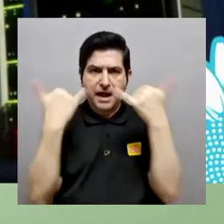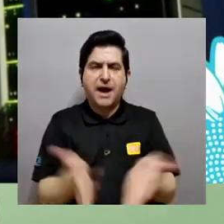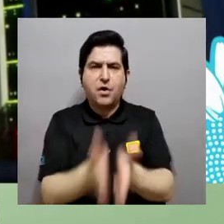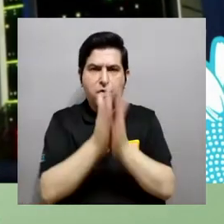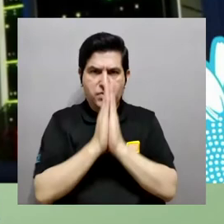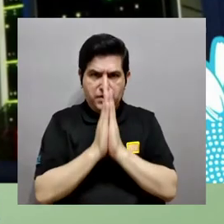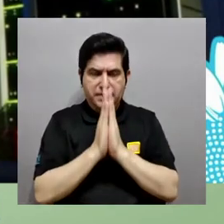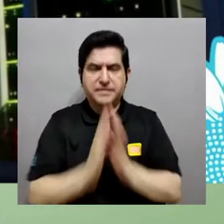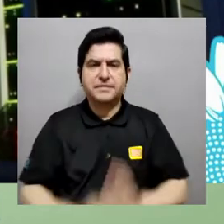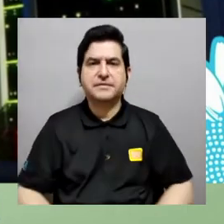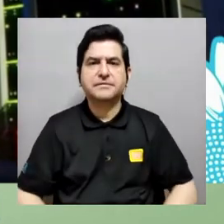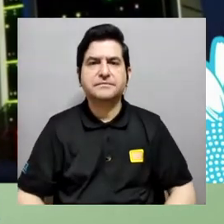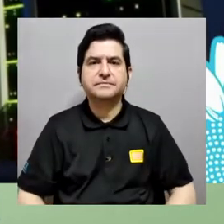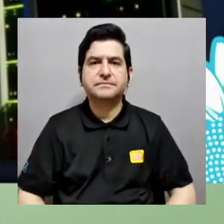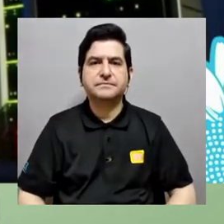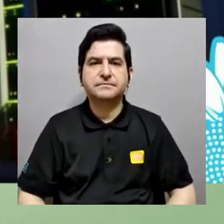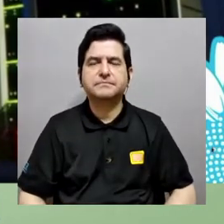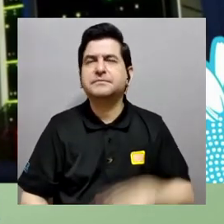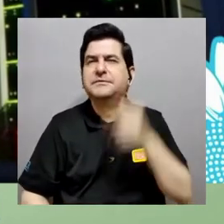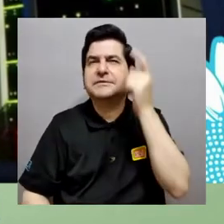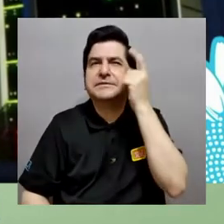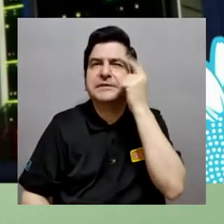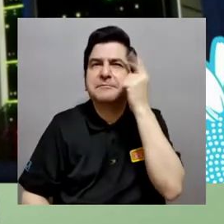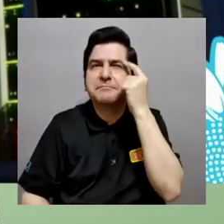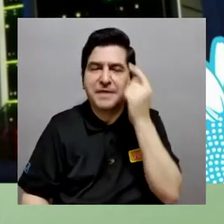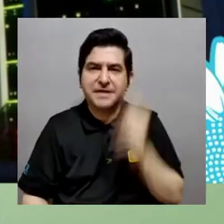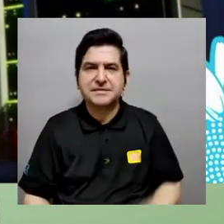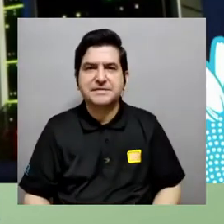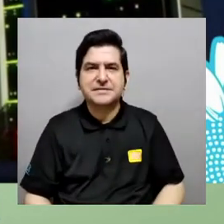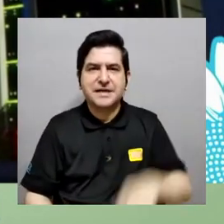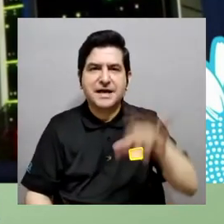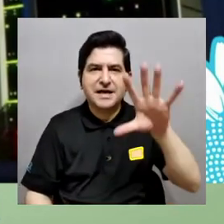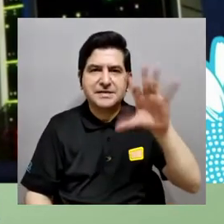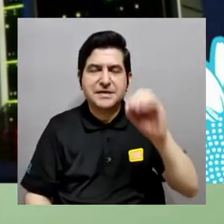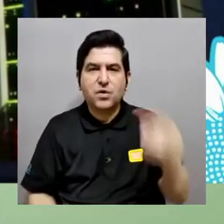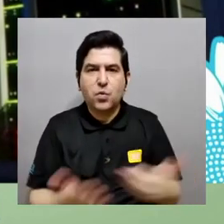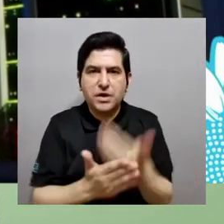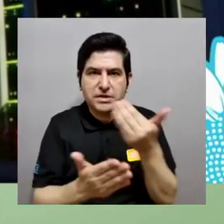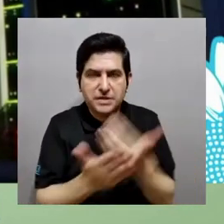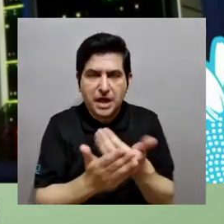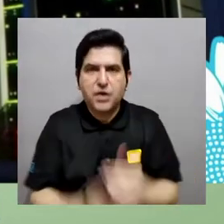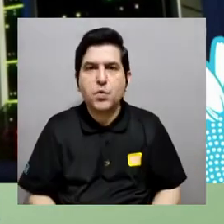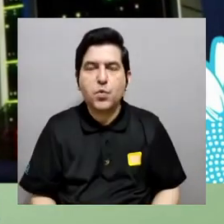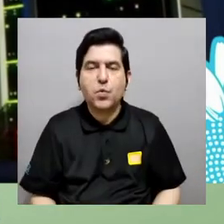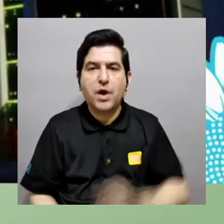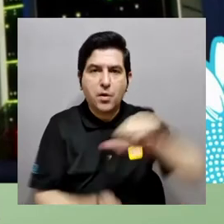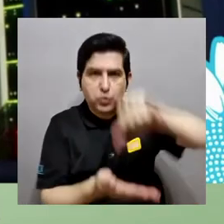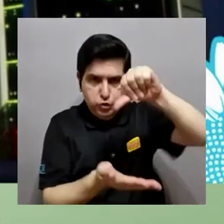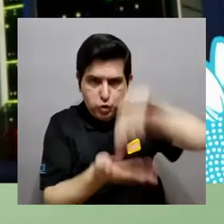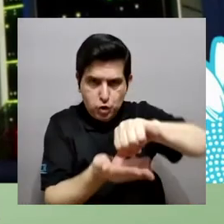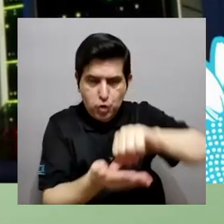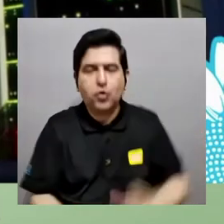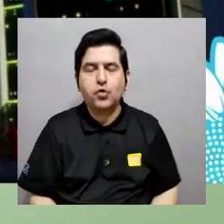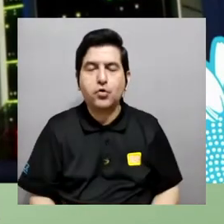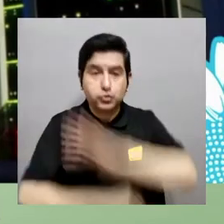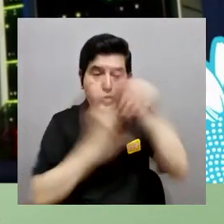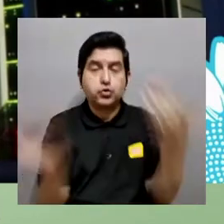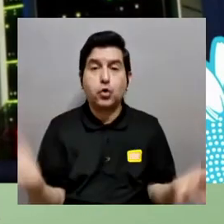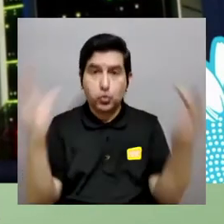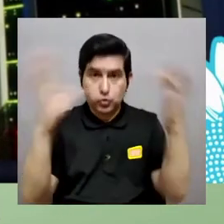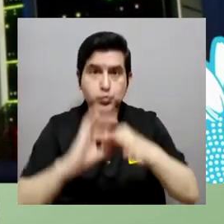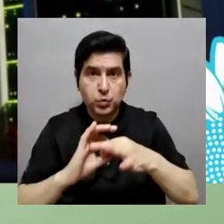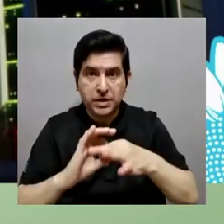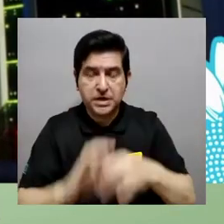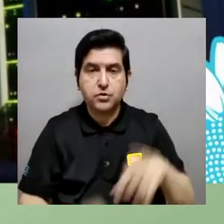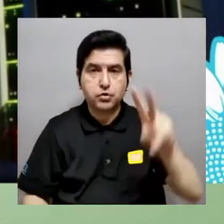sí vamos a exceder fácilmente estos números en este momento estamos pidiendo están estimando estamos estimando alrededor de 50